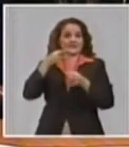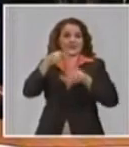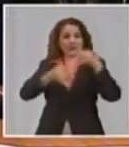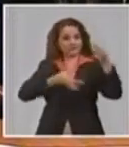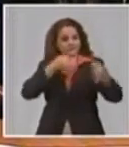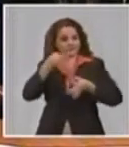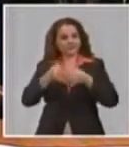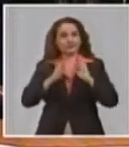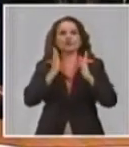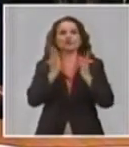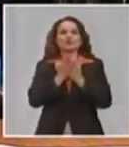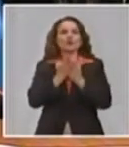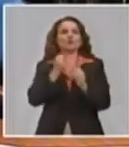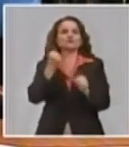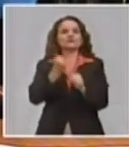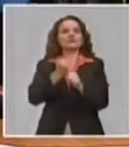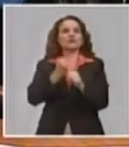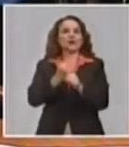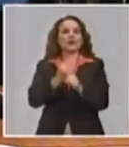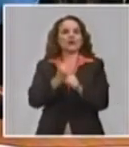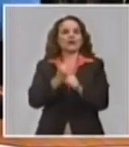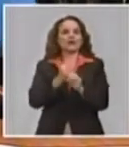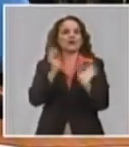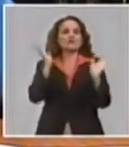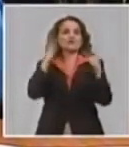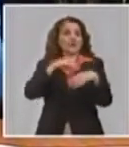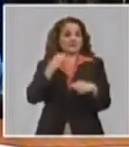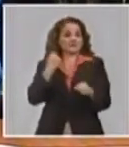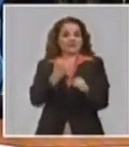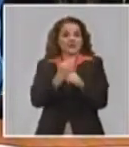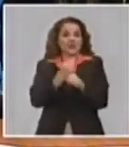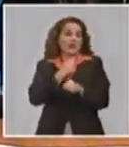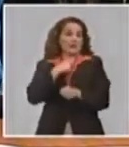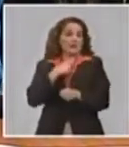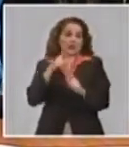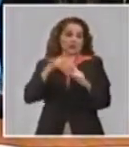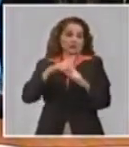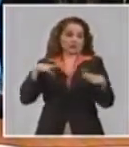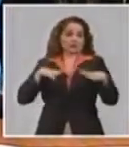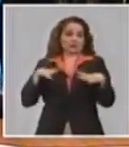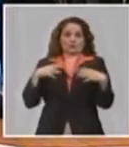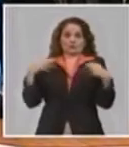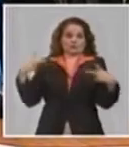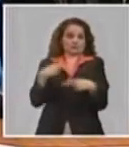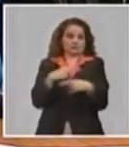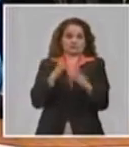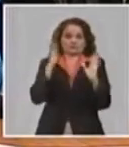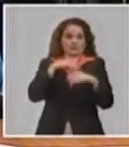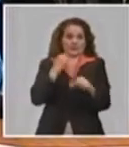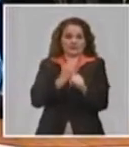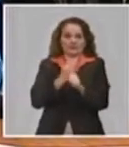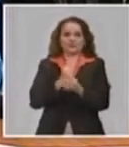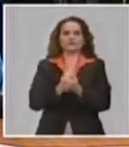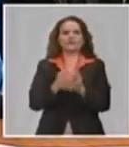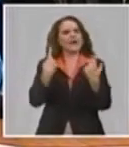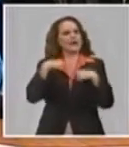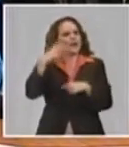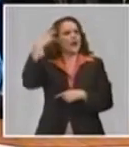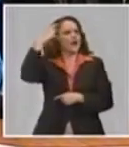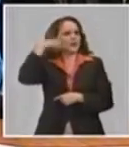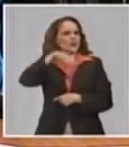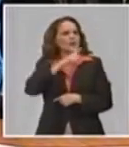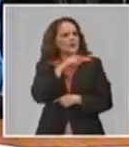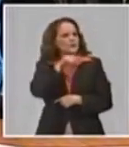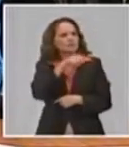los trabajadores interrumpidos en las terrazas hay organismos que han trabajado muy bien el tema de la interrupción